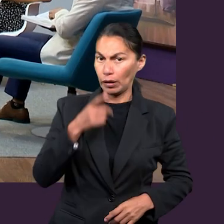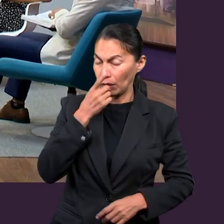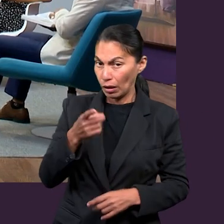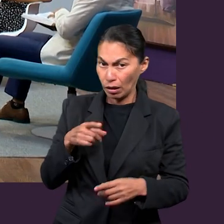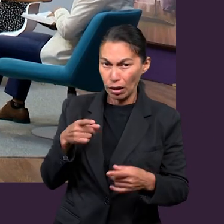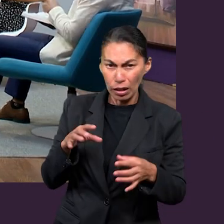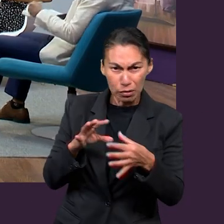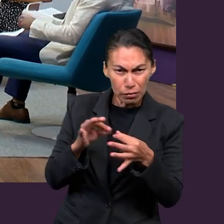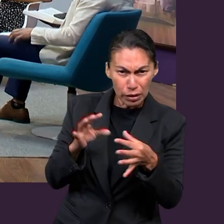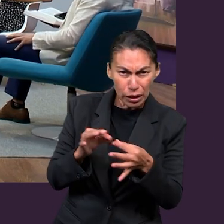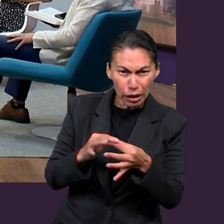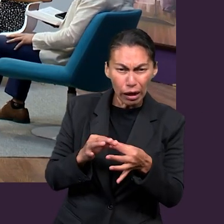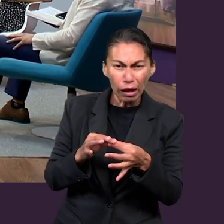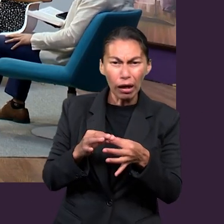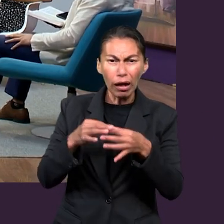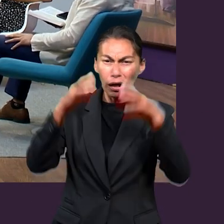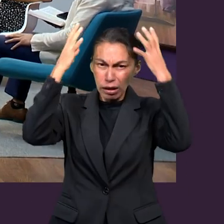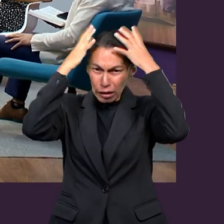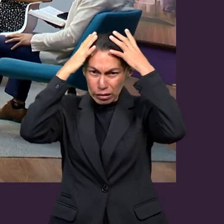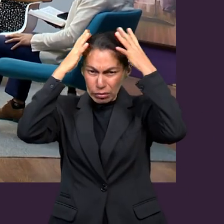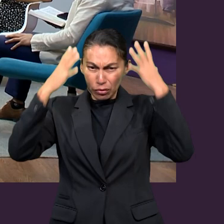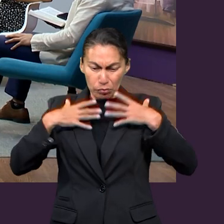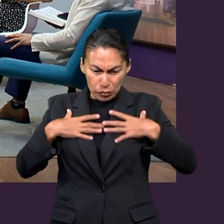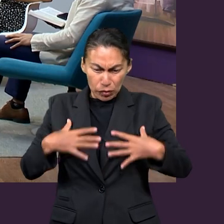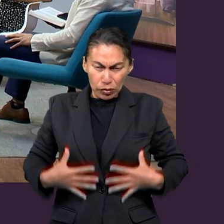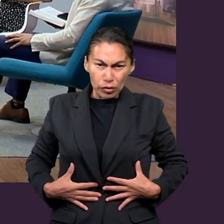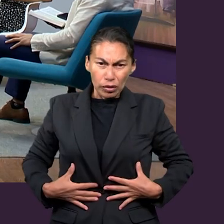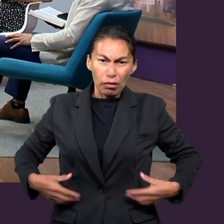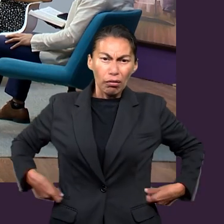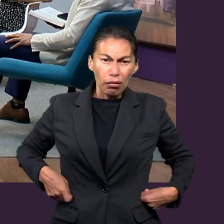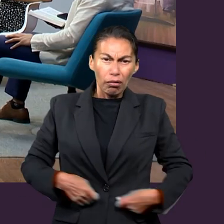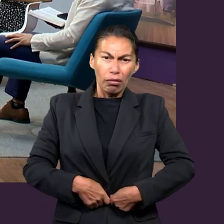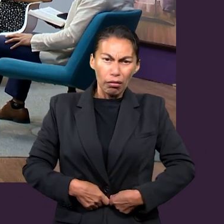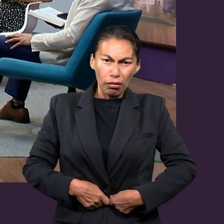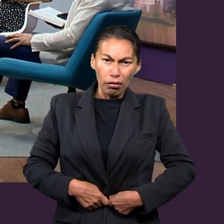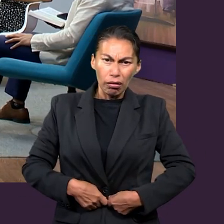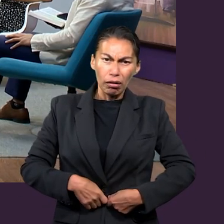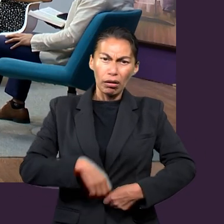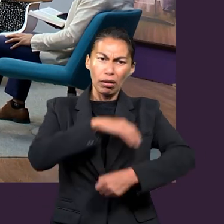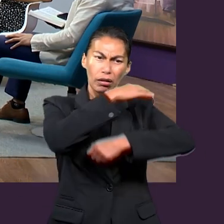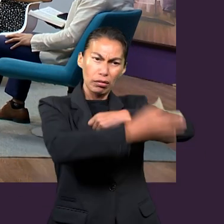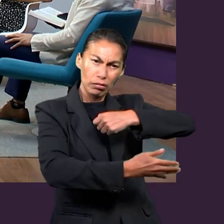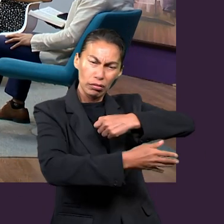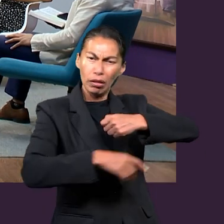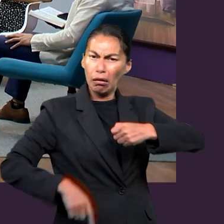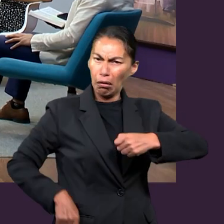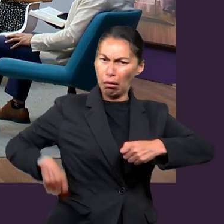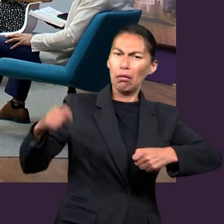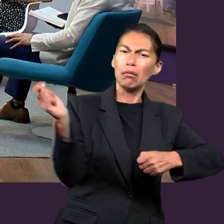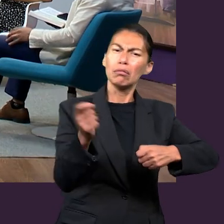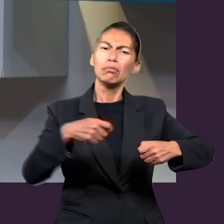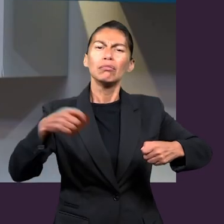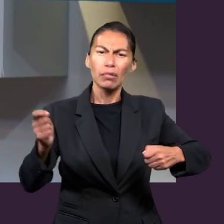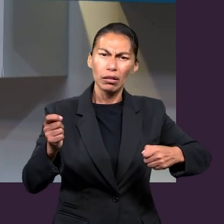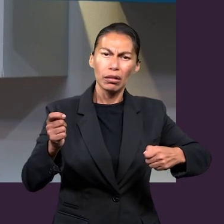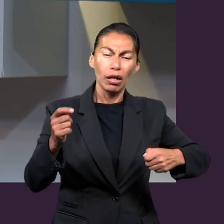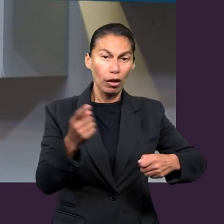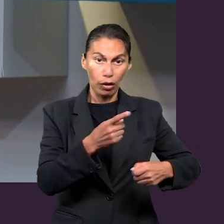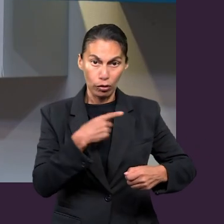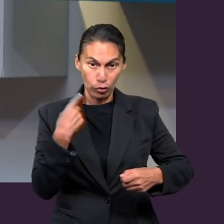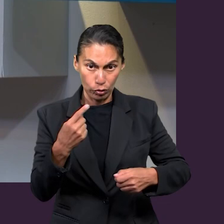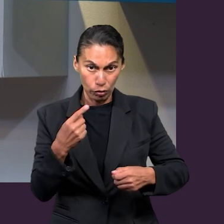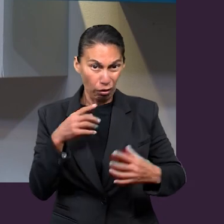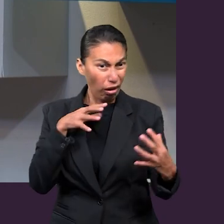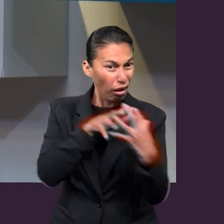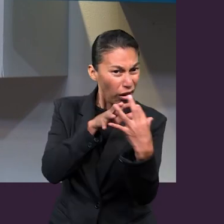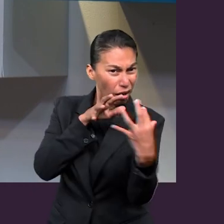El cinturón, el calzado, el escudo, el yelmo, la espada, que son elementos muy habituales en las guerras y aunque no hayamos